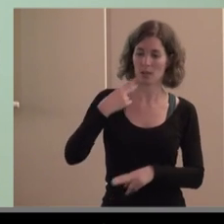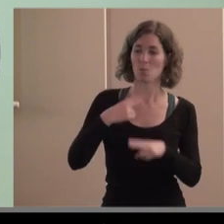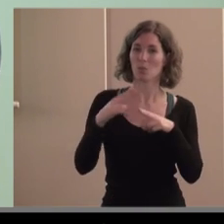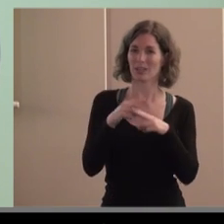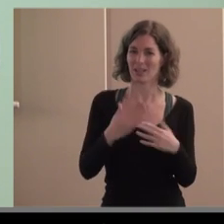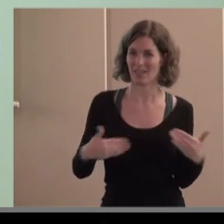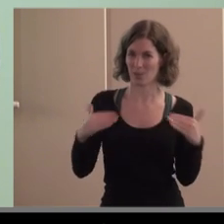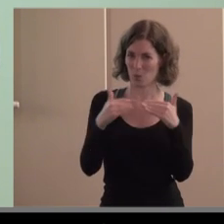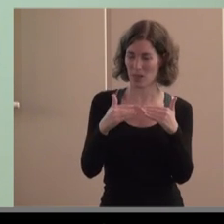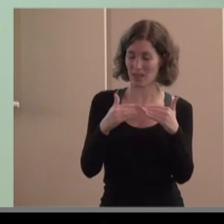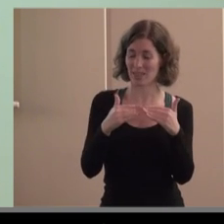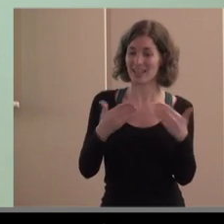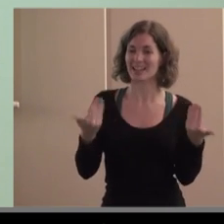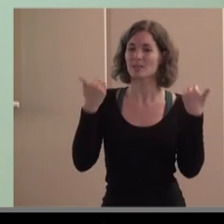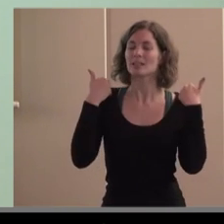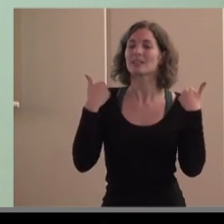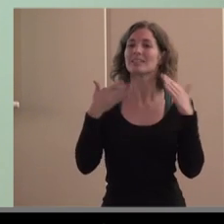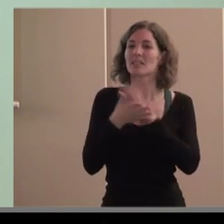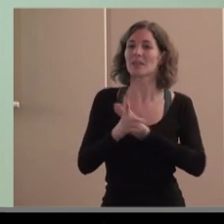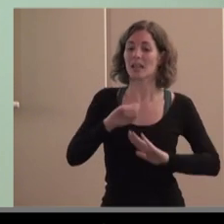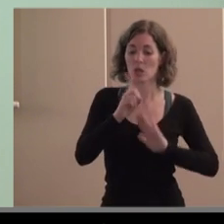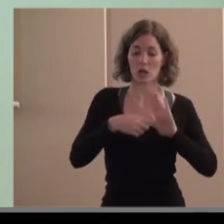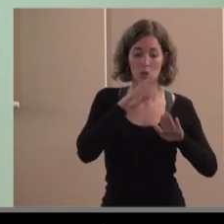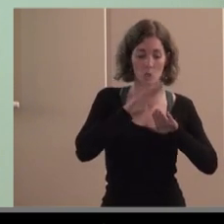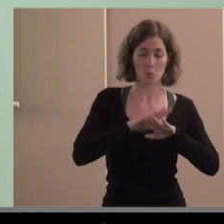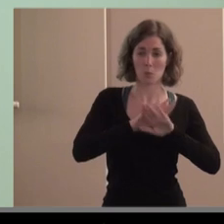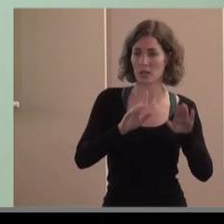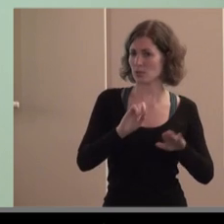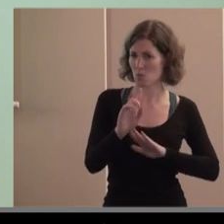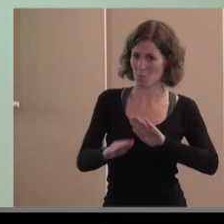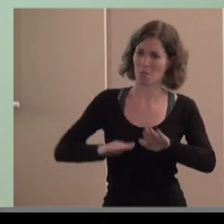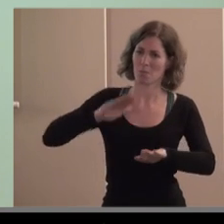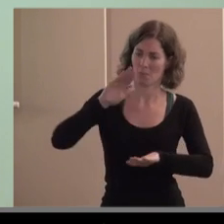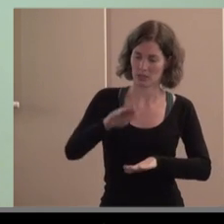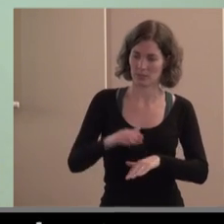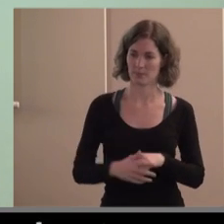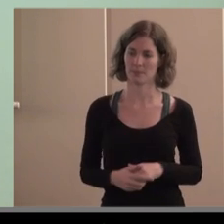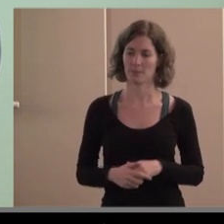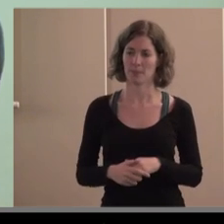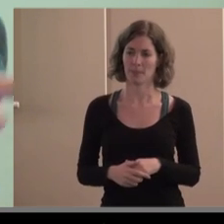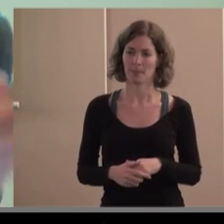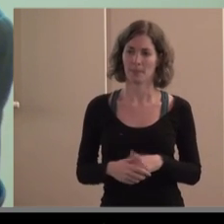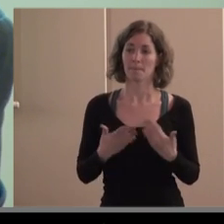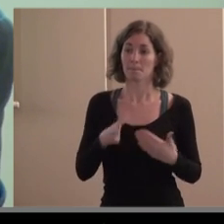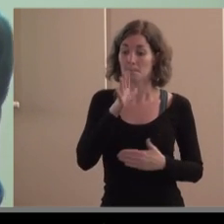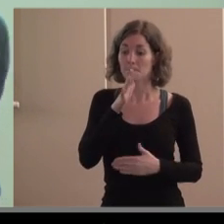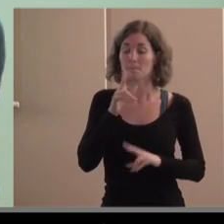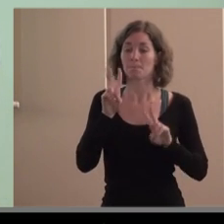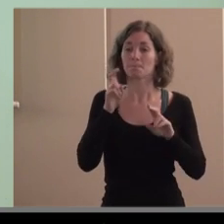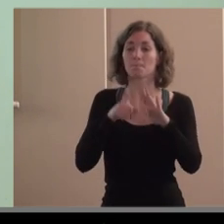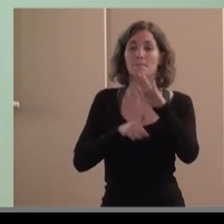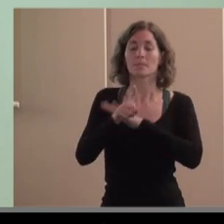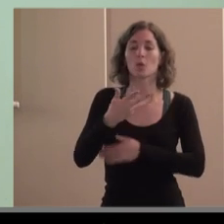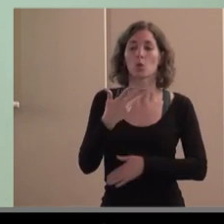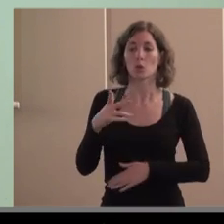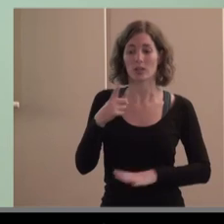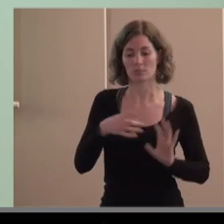significa ir mucho más allá que eso ¿dónde está en la actualidad el desarrollo? pues el desarrollo tiene que ir